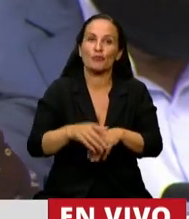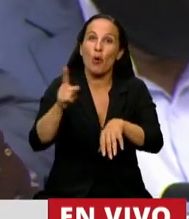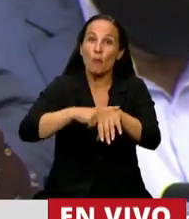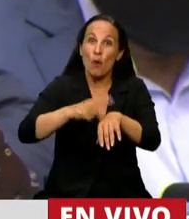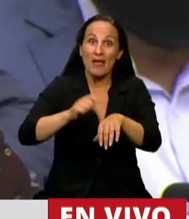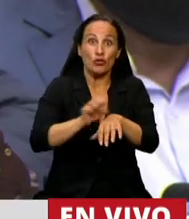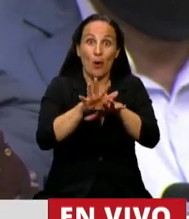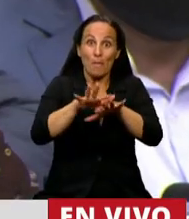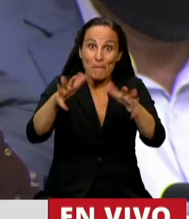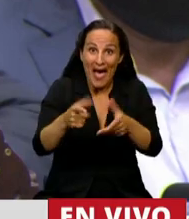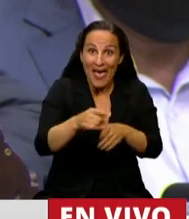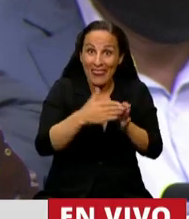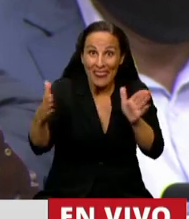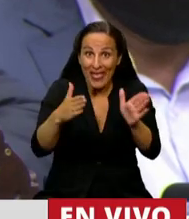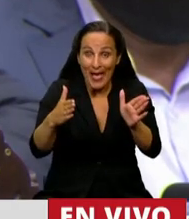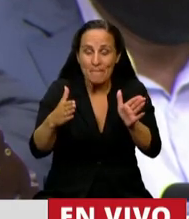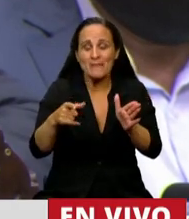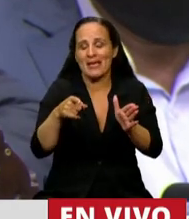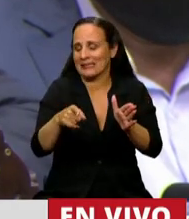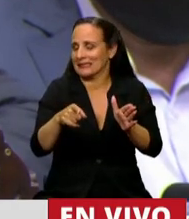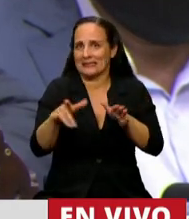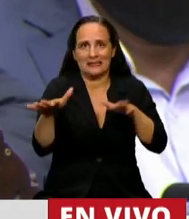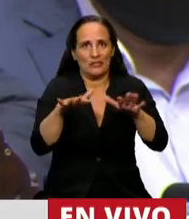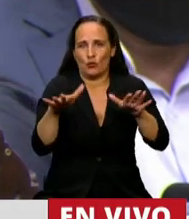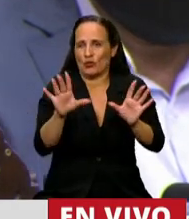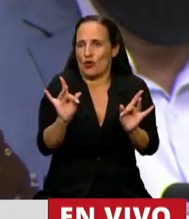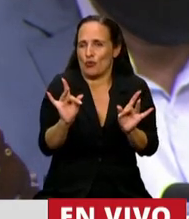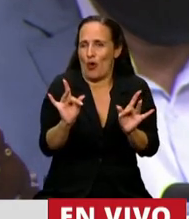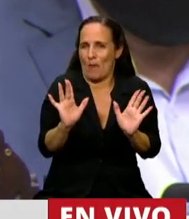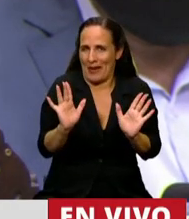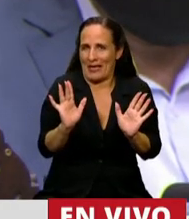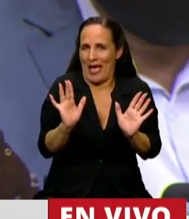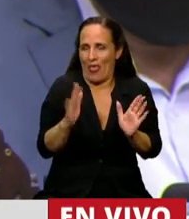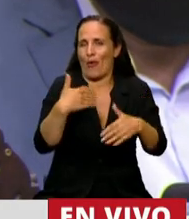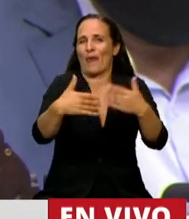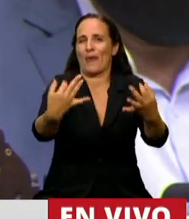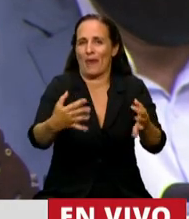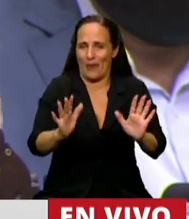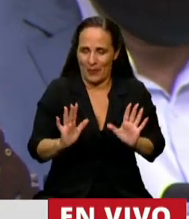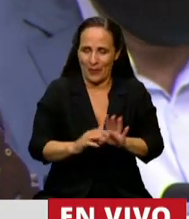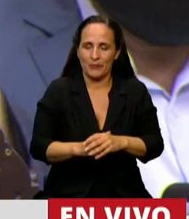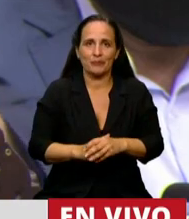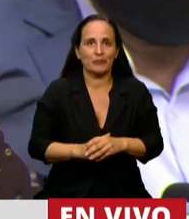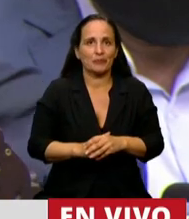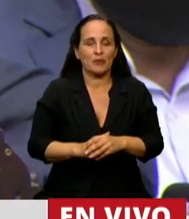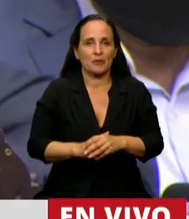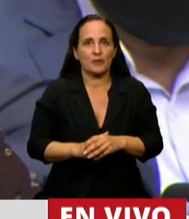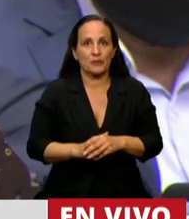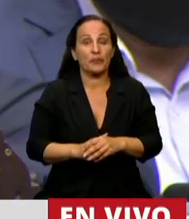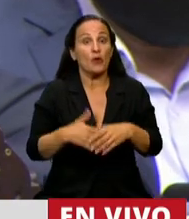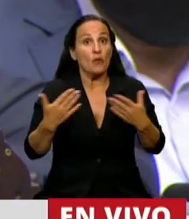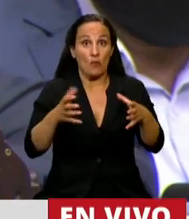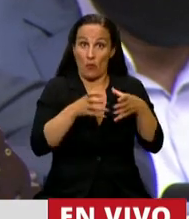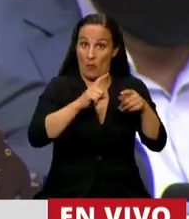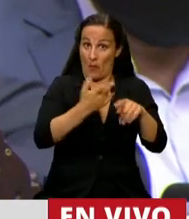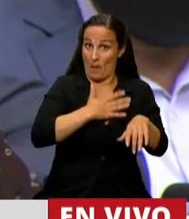pandemia ha sido muy difícil su subsistencia. Y en este sentido, desde nuestro